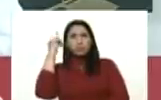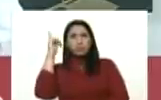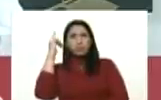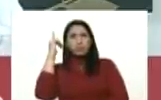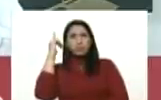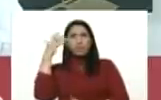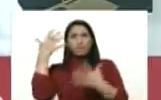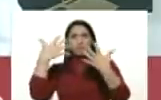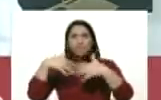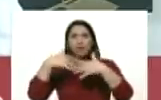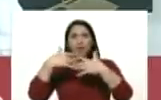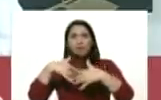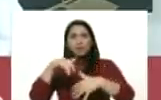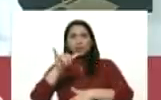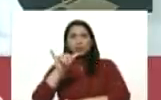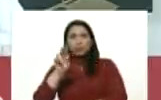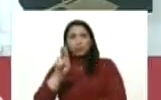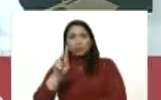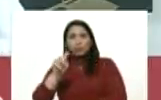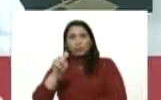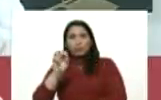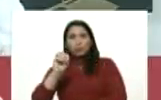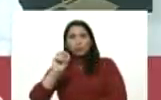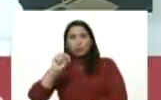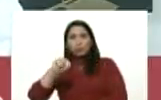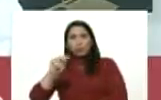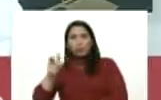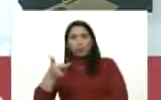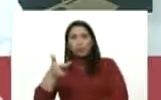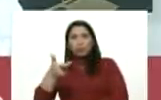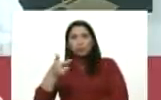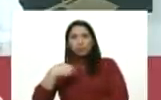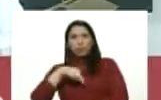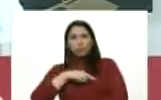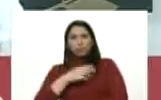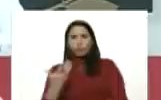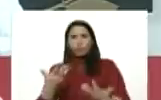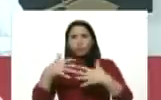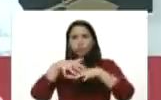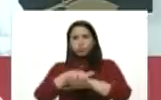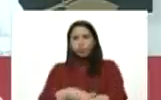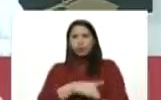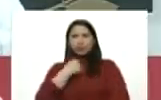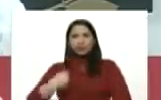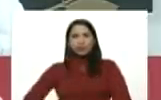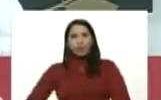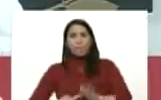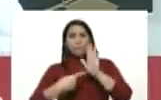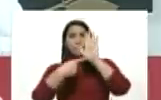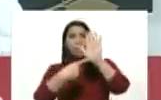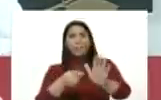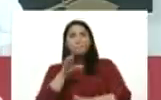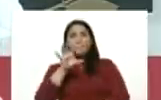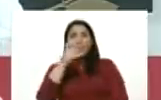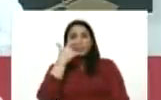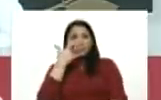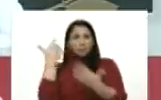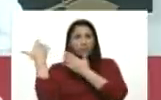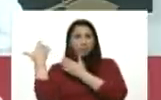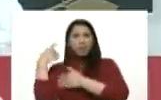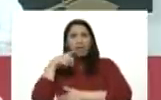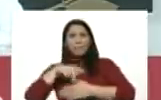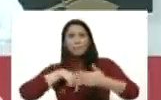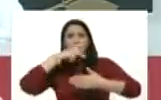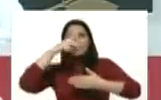la fábrica de autobuses Yutón que montamos con China le muestra al país allí este